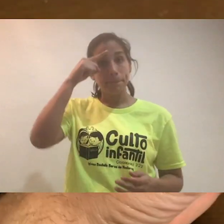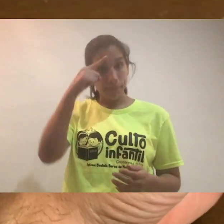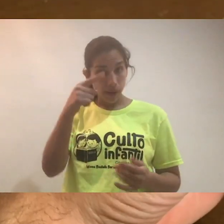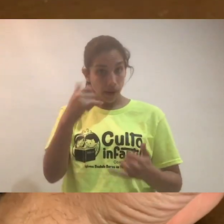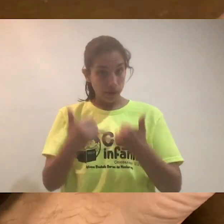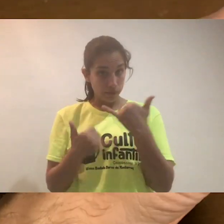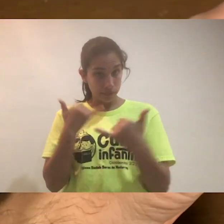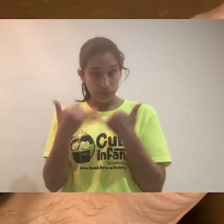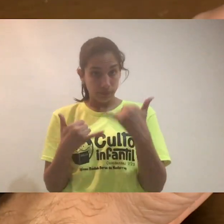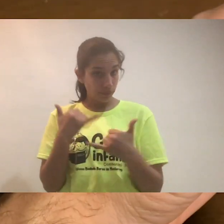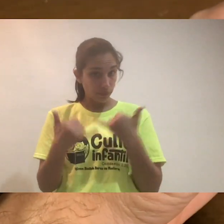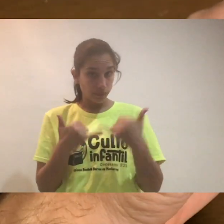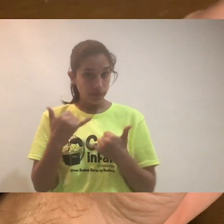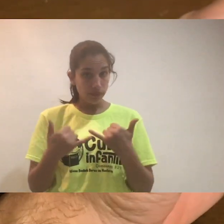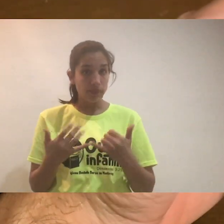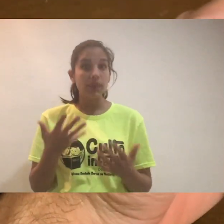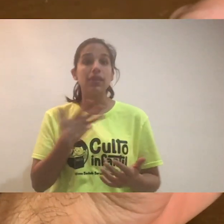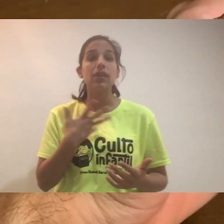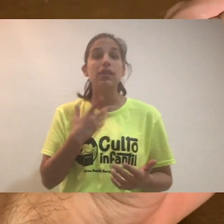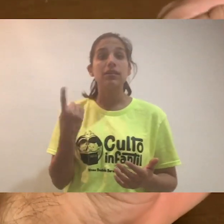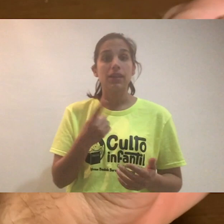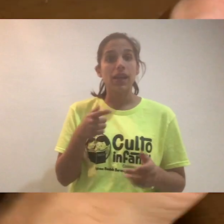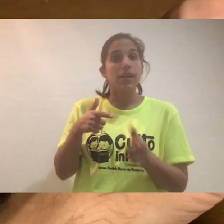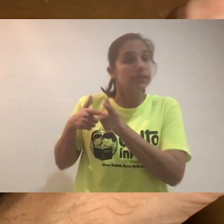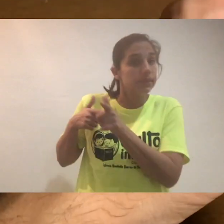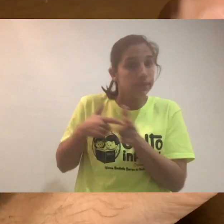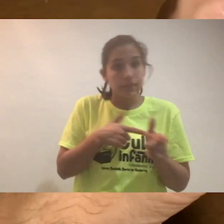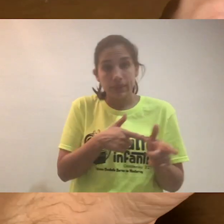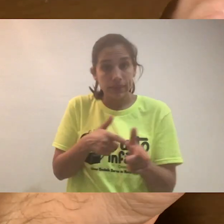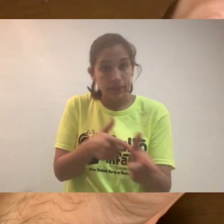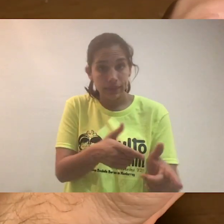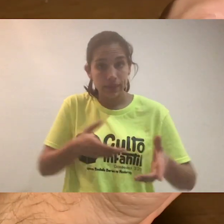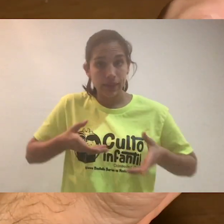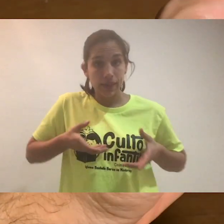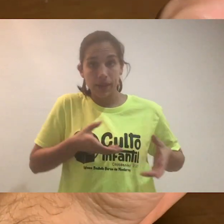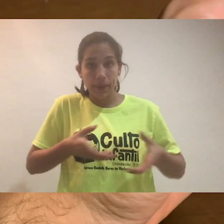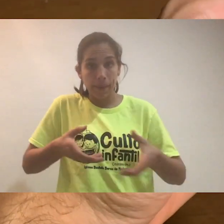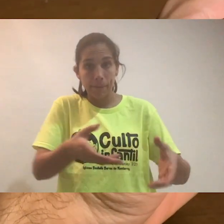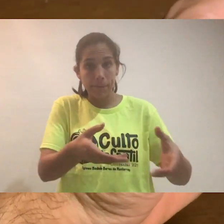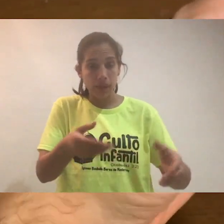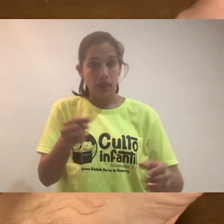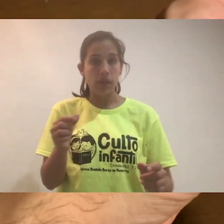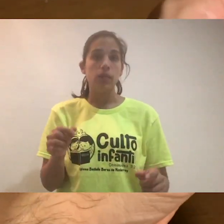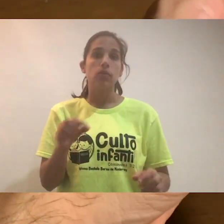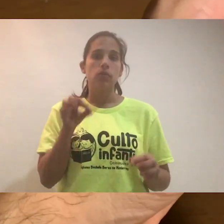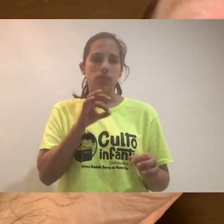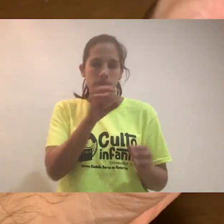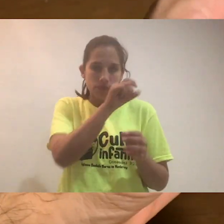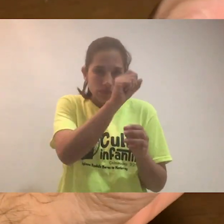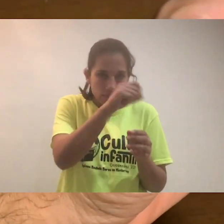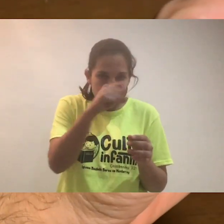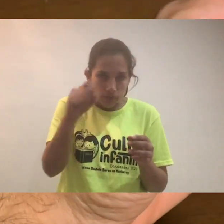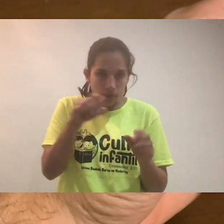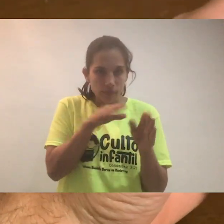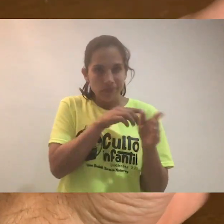Para jugar, tienes que seguir el camino que va marcando la línea.